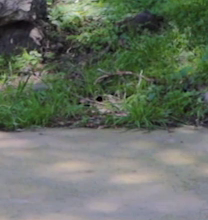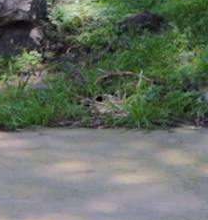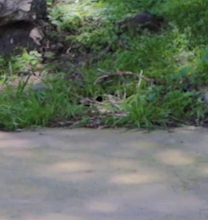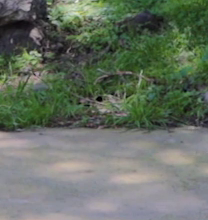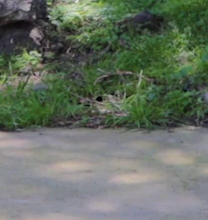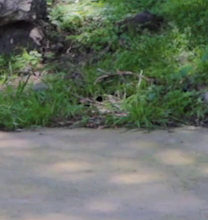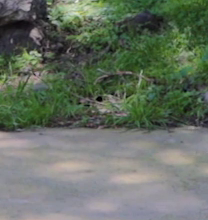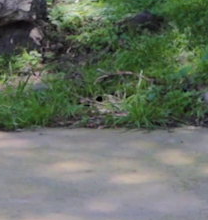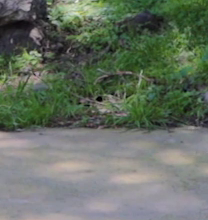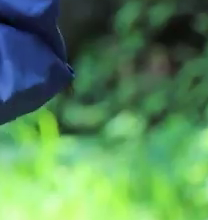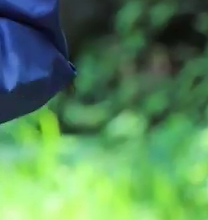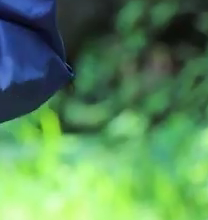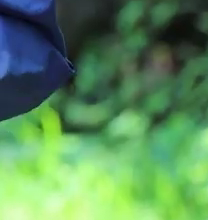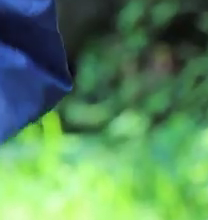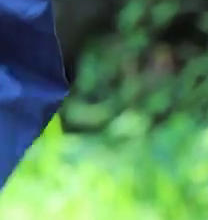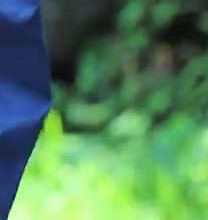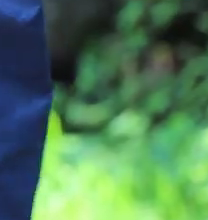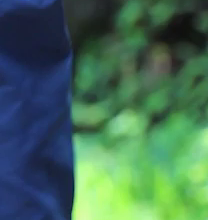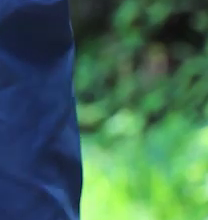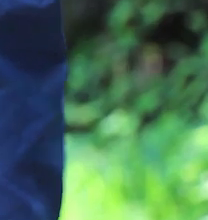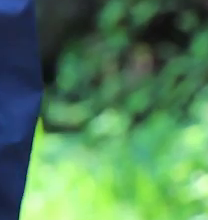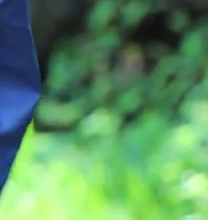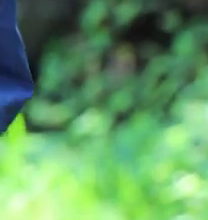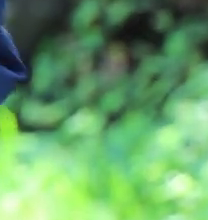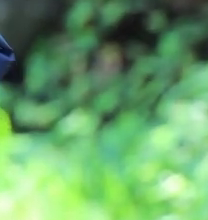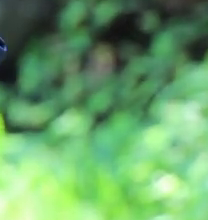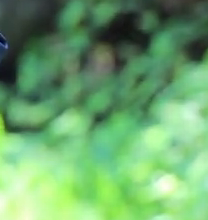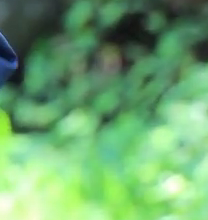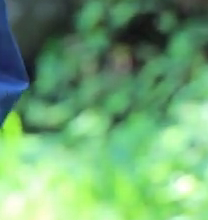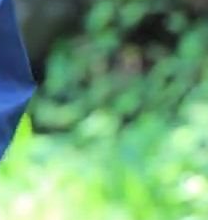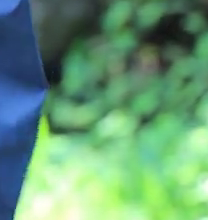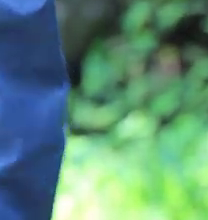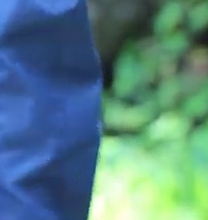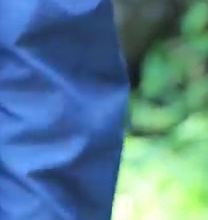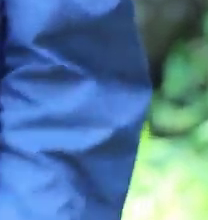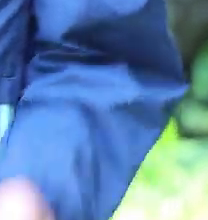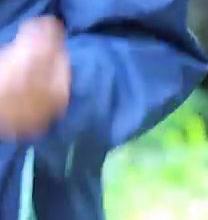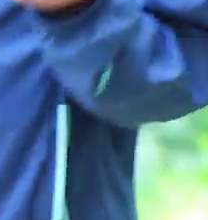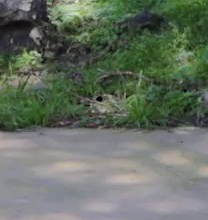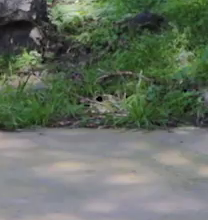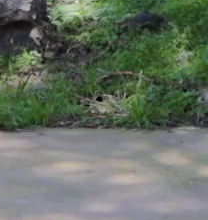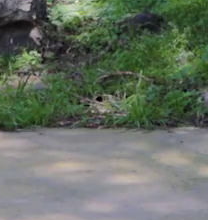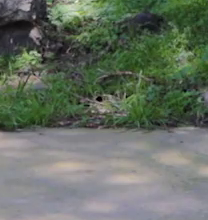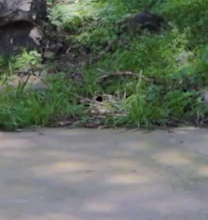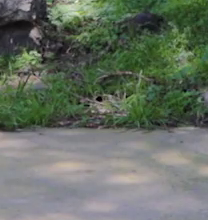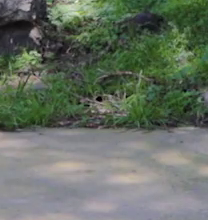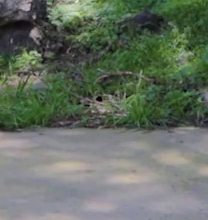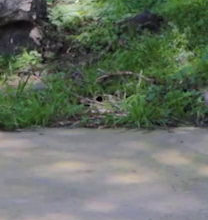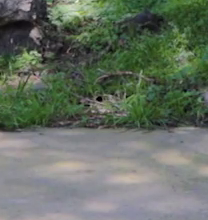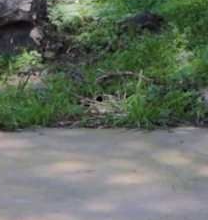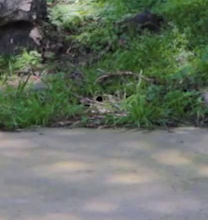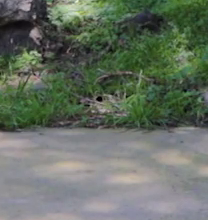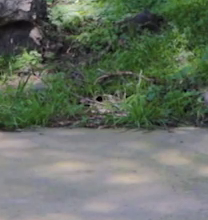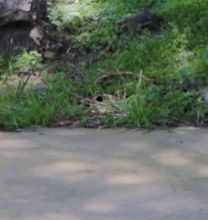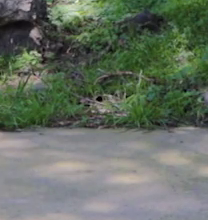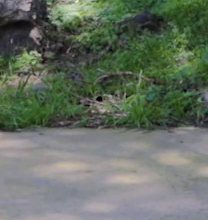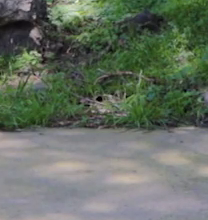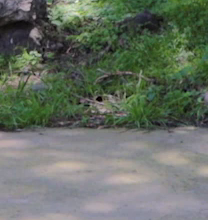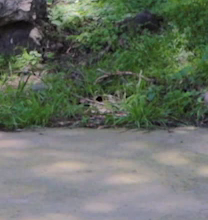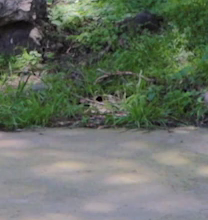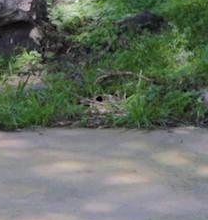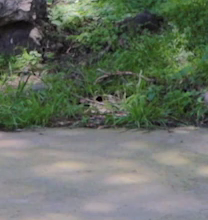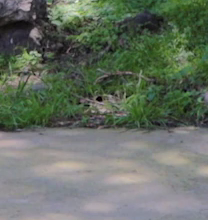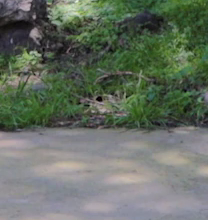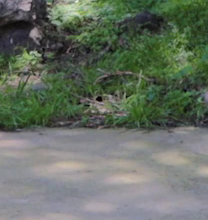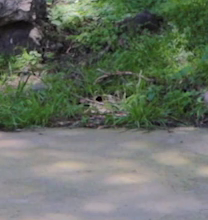Jair. Exacto. Así. Perfecto. Otra más. Una vez más. Con fuerza, que se